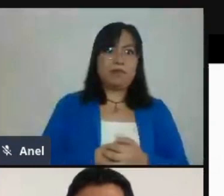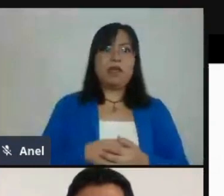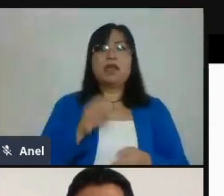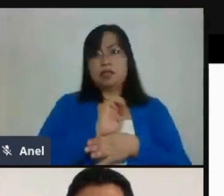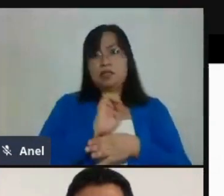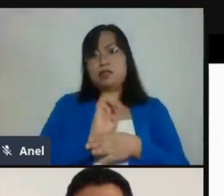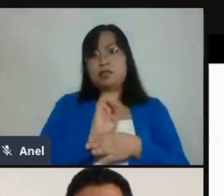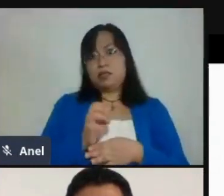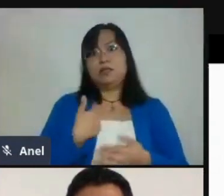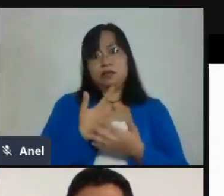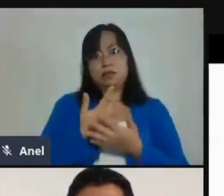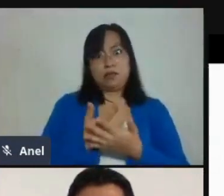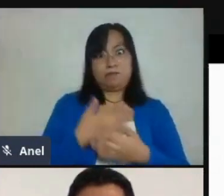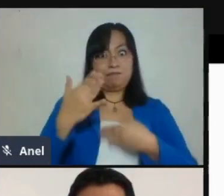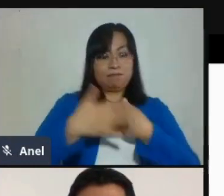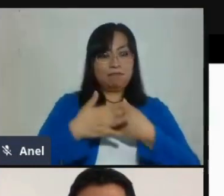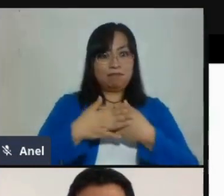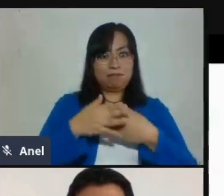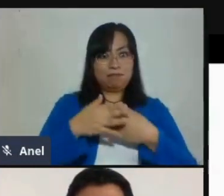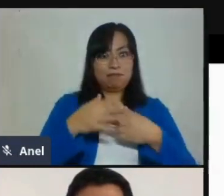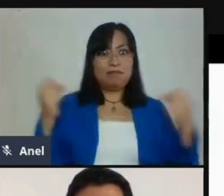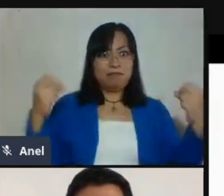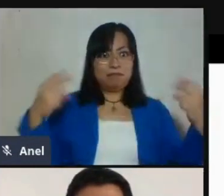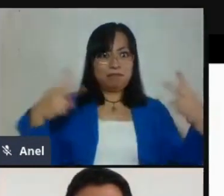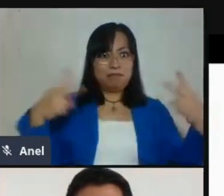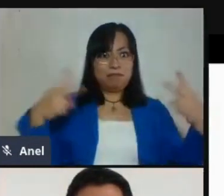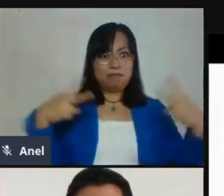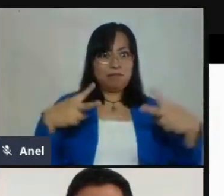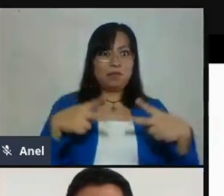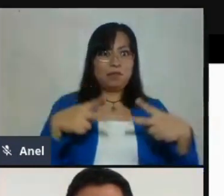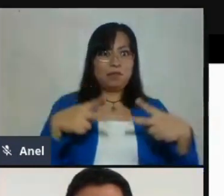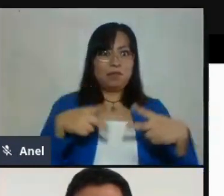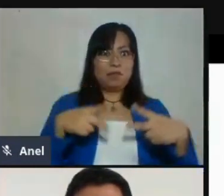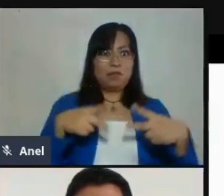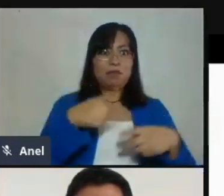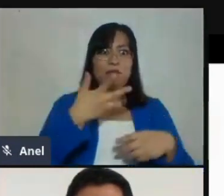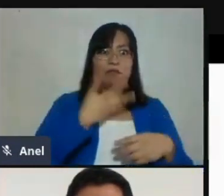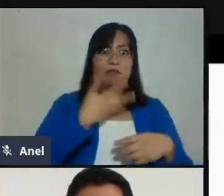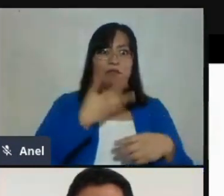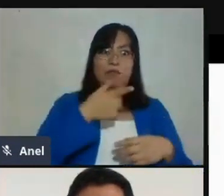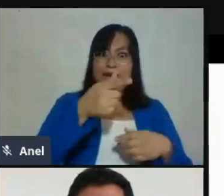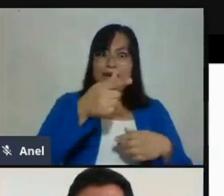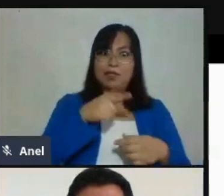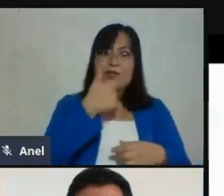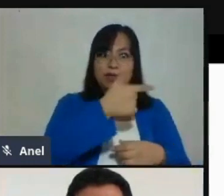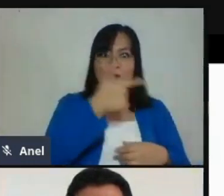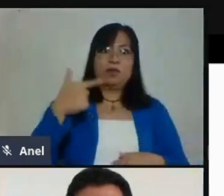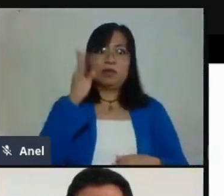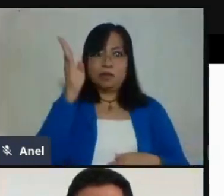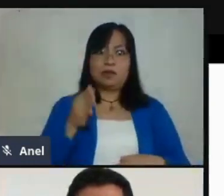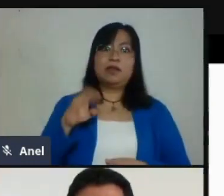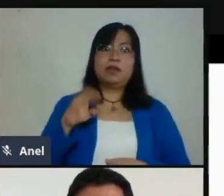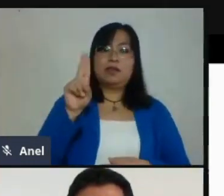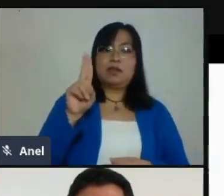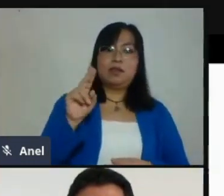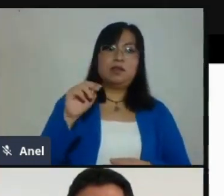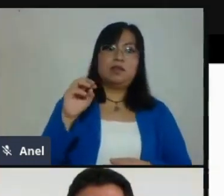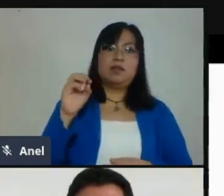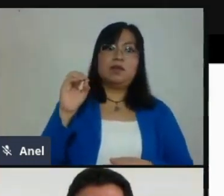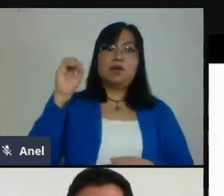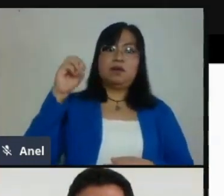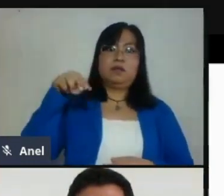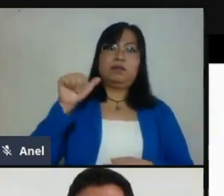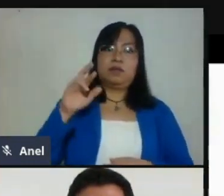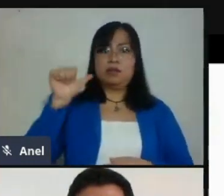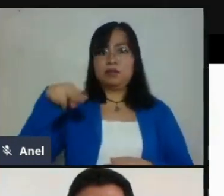Ahí abajo está la liga para que se registren. gg.gg diagonal eduoner agenda. Les agradecemos